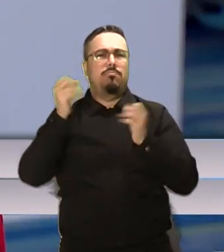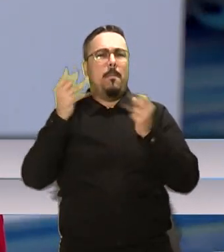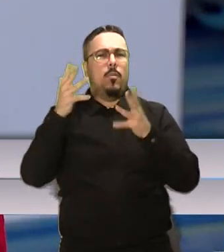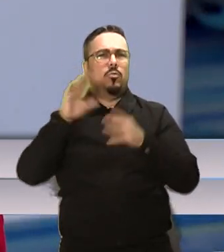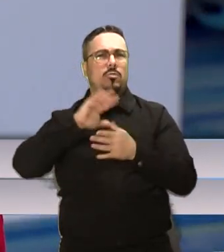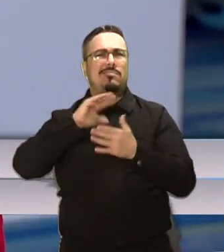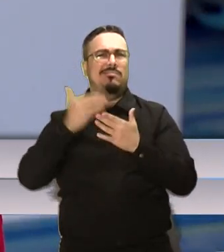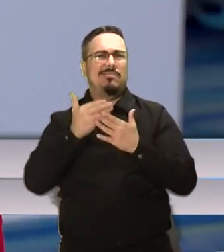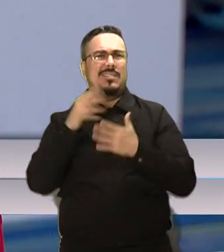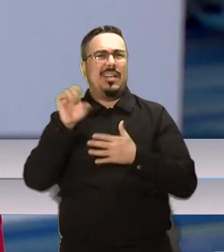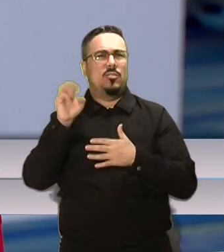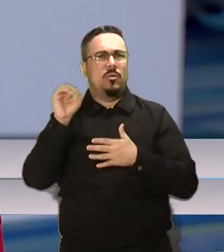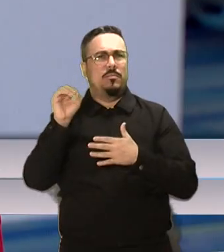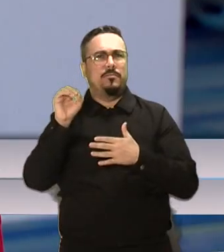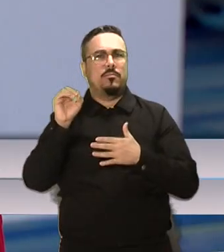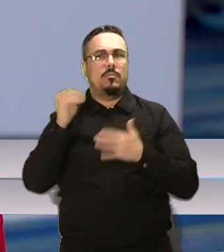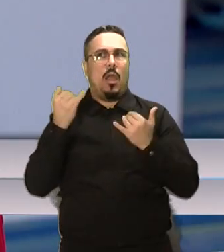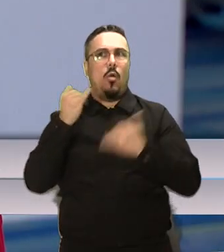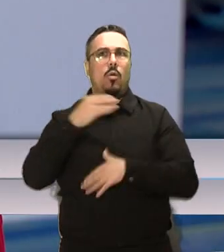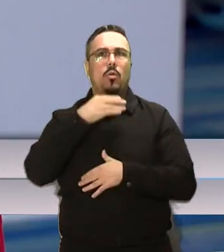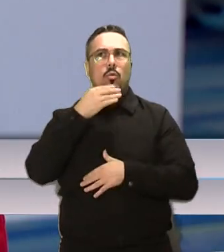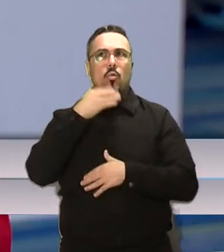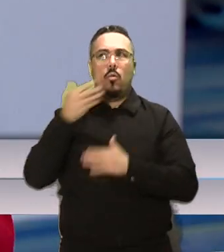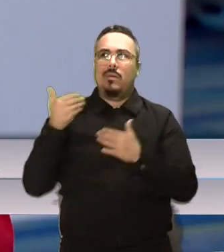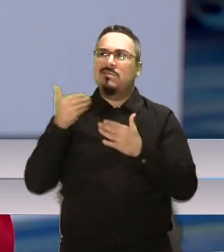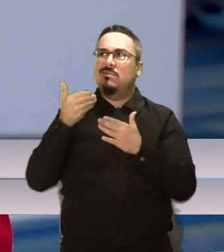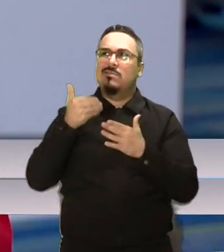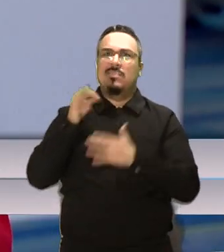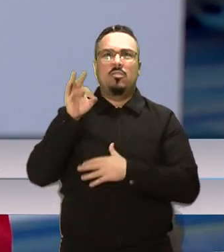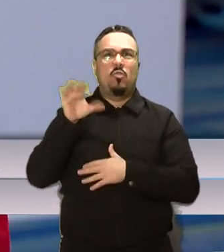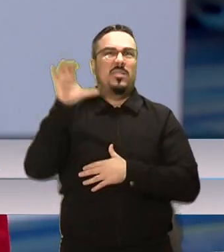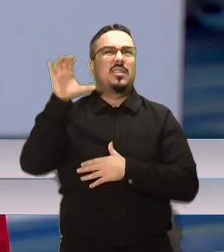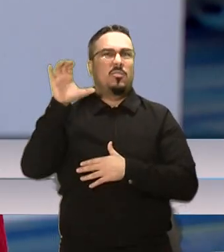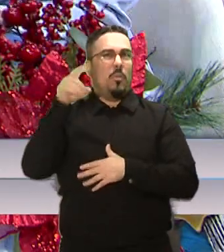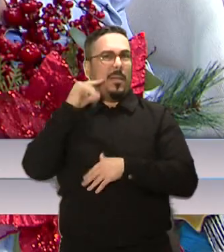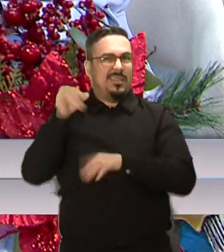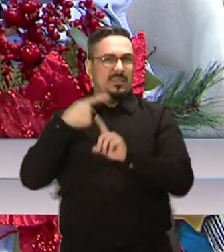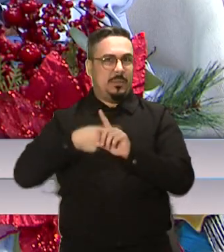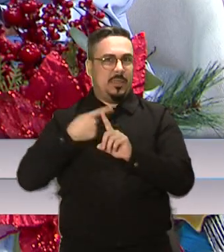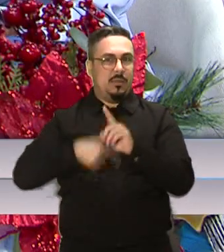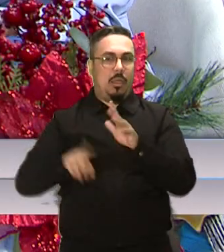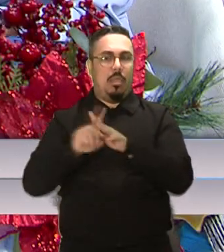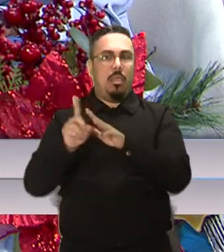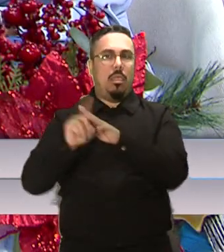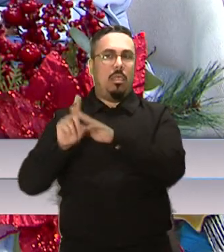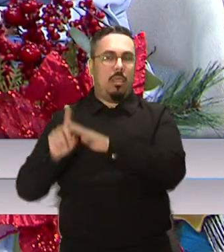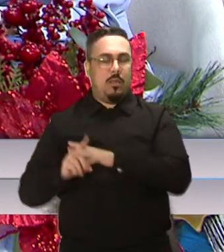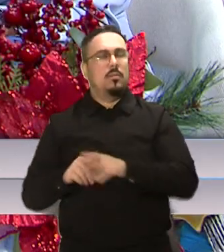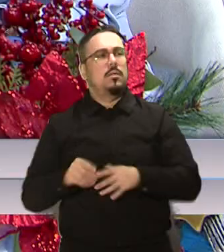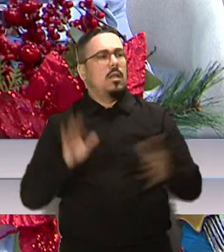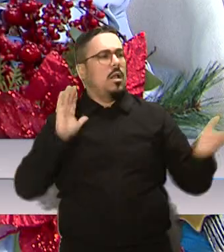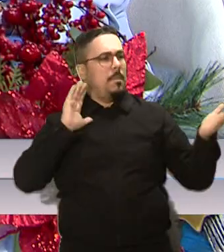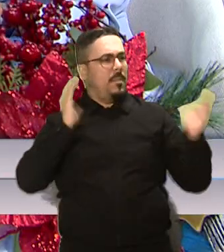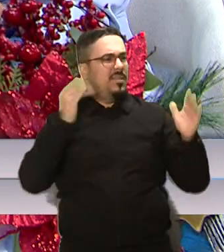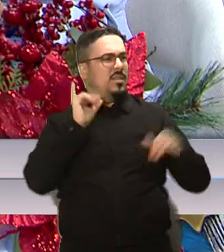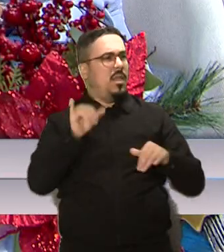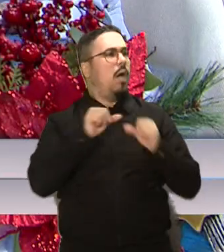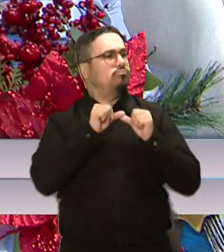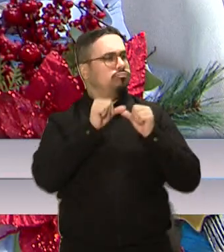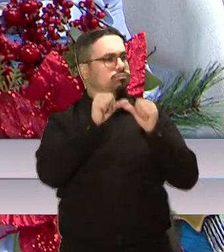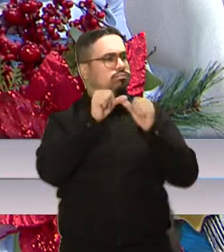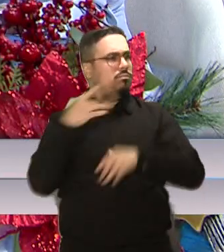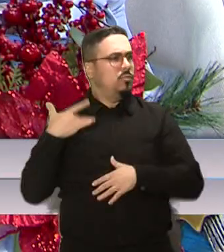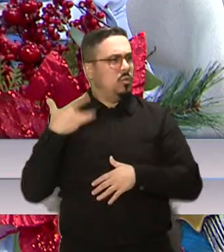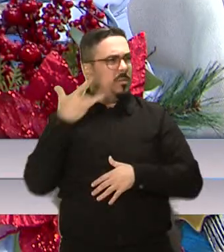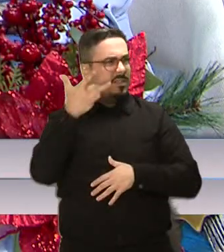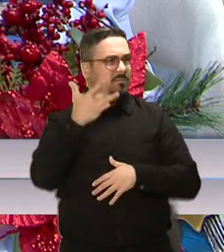hablando que solamente octubre estamos ya casi en los 900 casos para ese mes. Y esto parece que podría ser una norma porque obviamente el